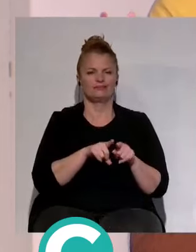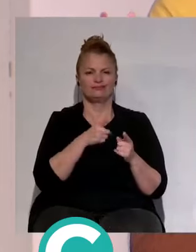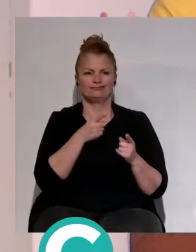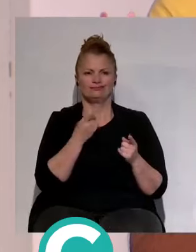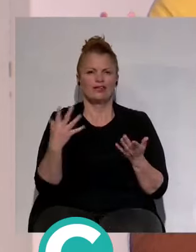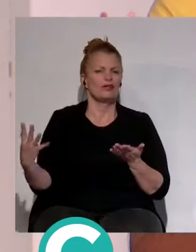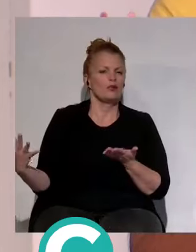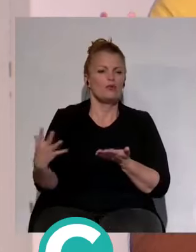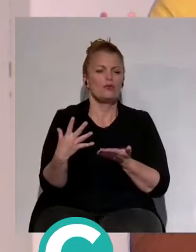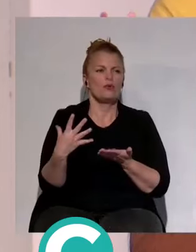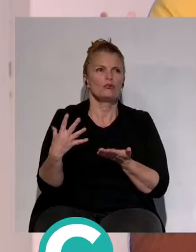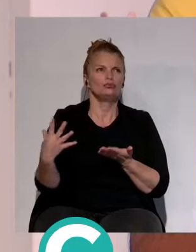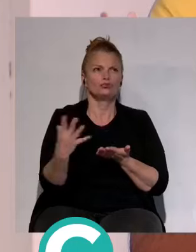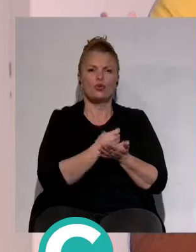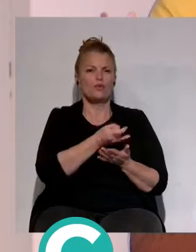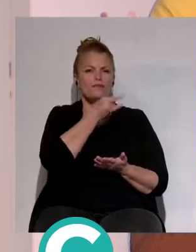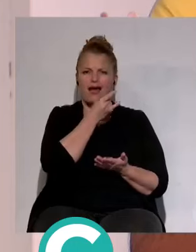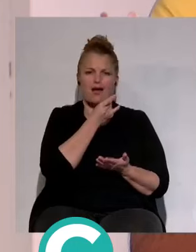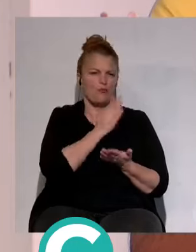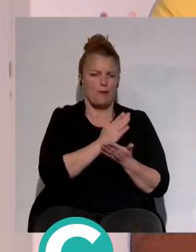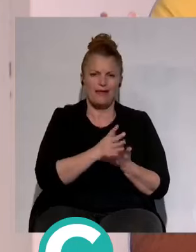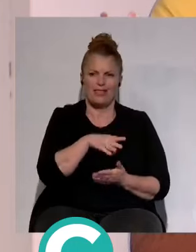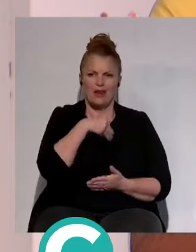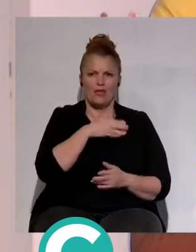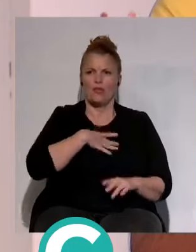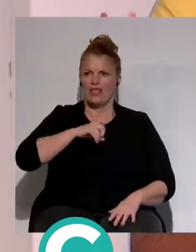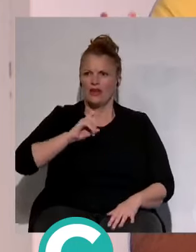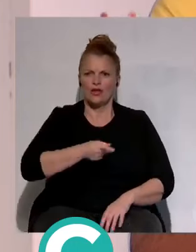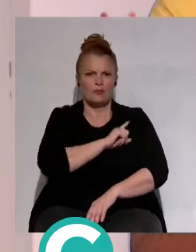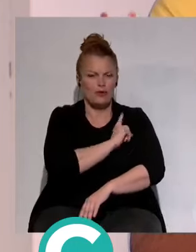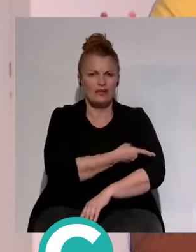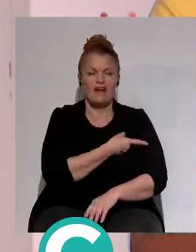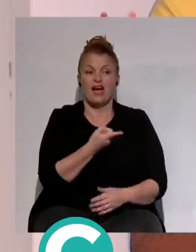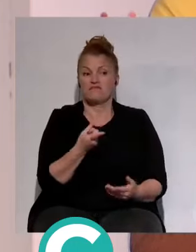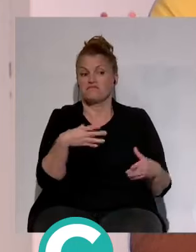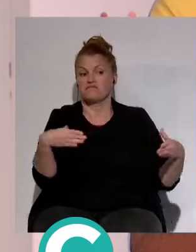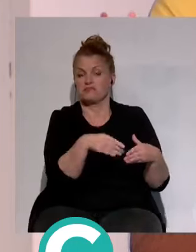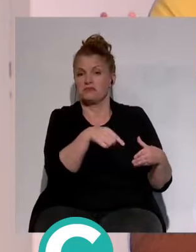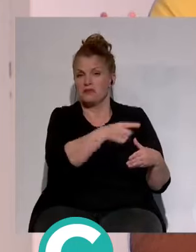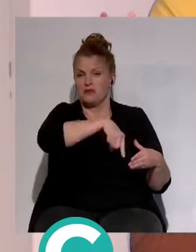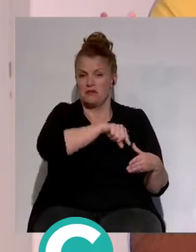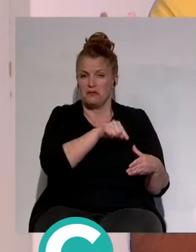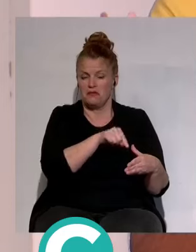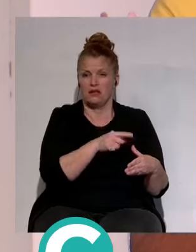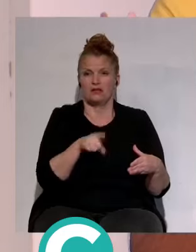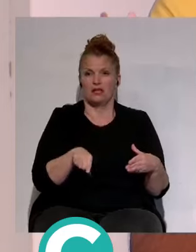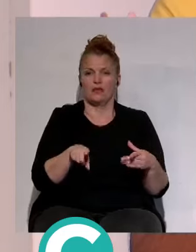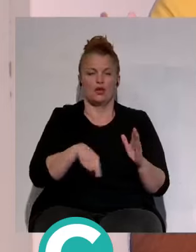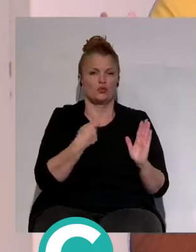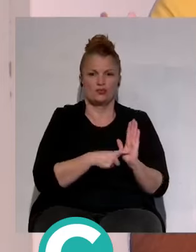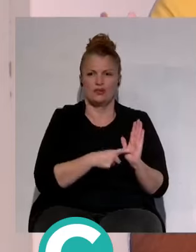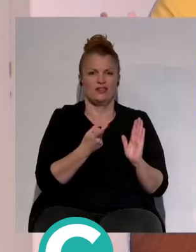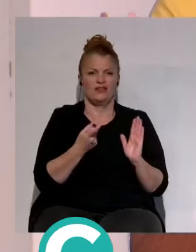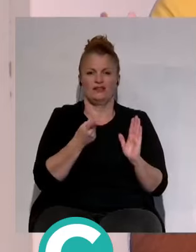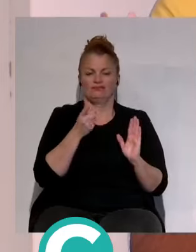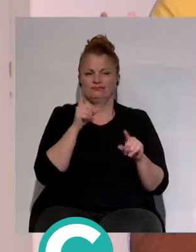todos. Por parte del presidente de la dirección deportiva, si existe dirección deportiva. Una absoluta desidia por parte